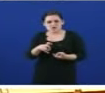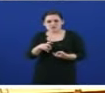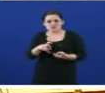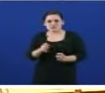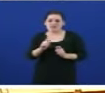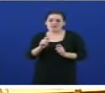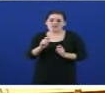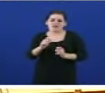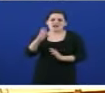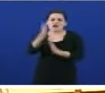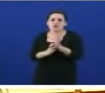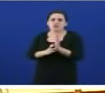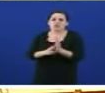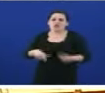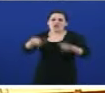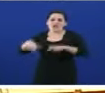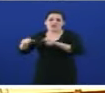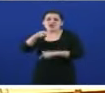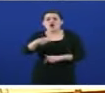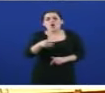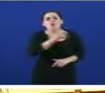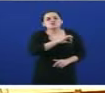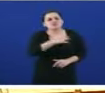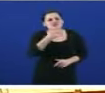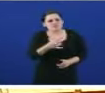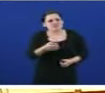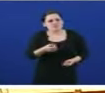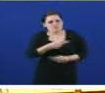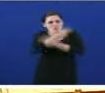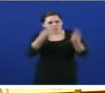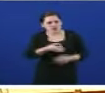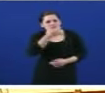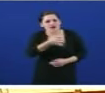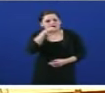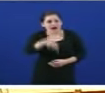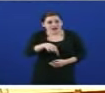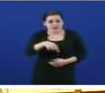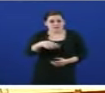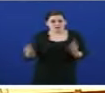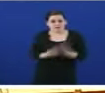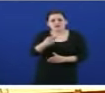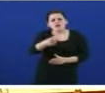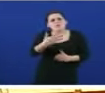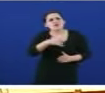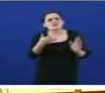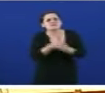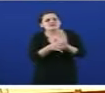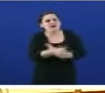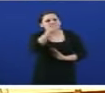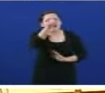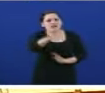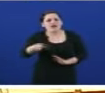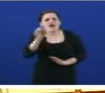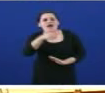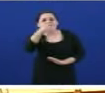vivendas. E despois do anuncio que fixo esta mañán, podeme explicar e poden explicar os galegos e as galegas se lle parece lógico desgravar